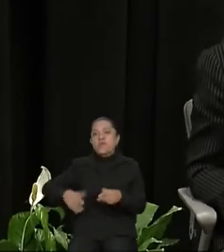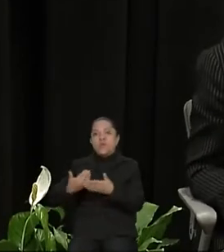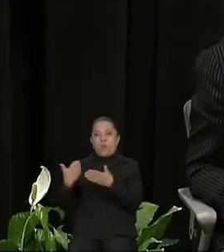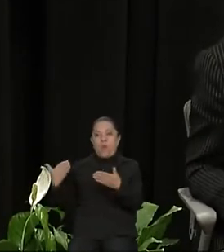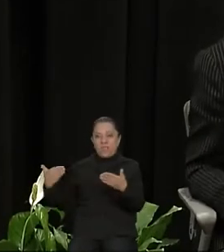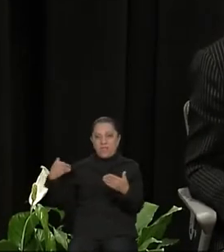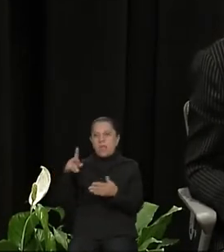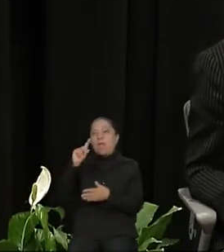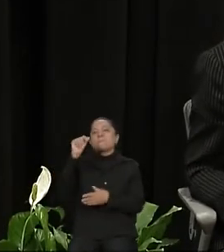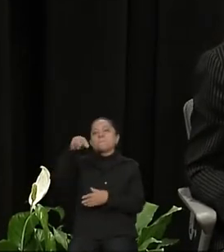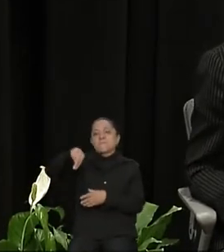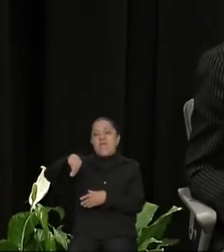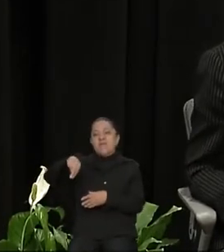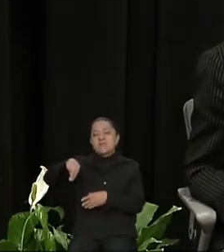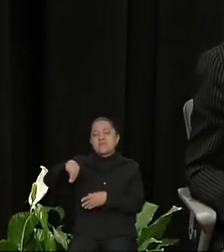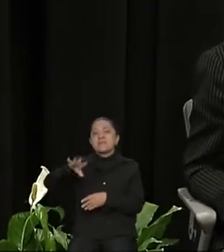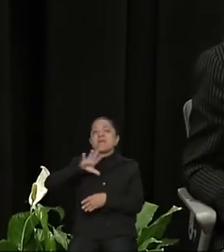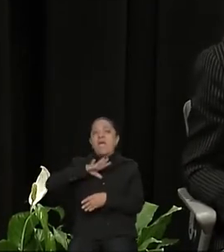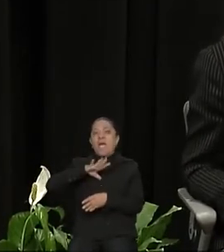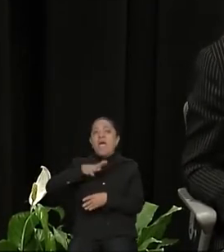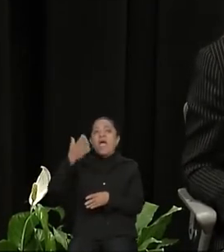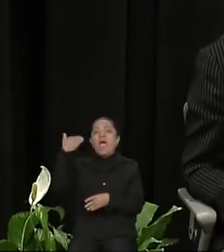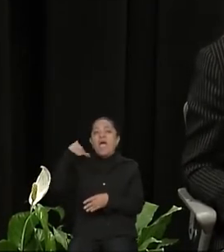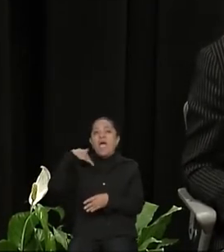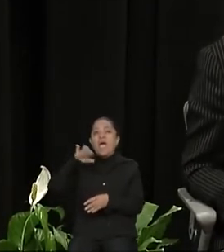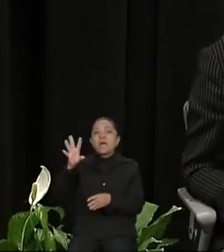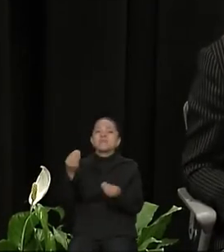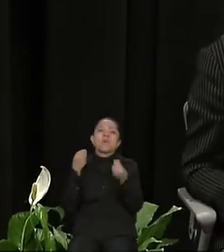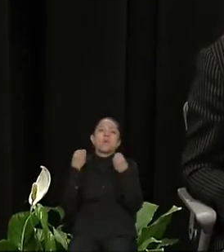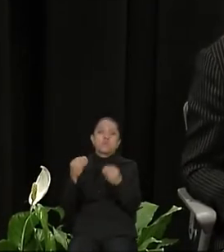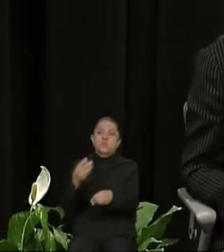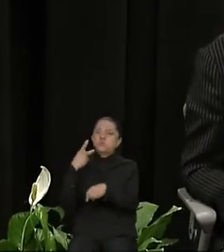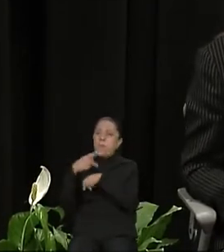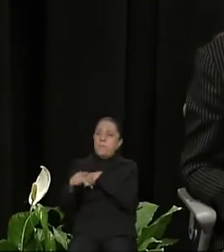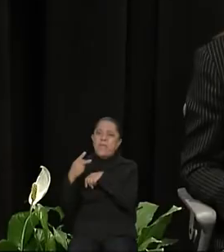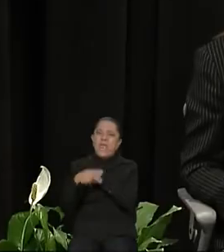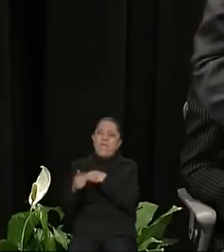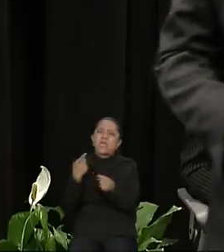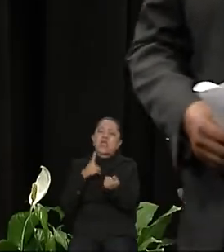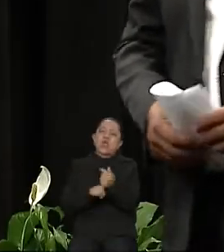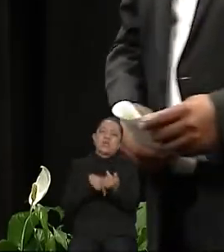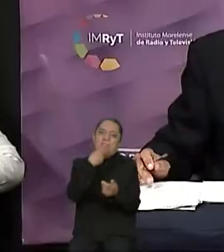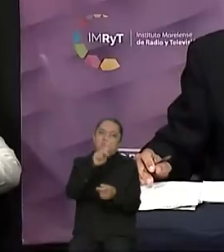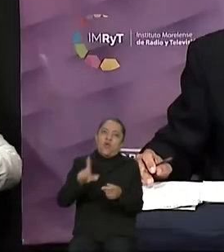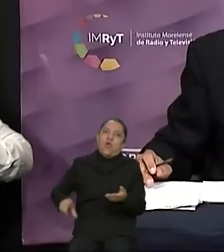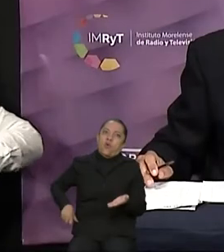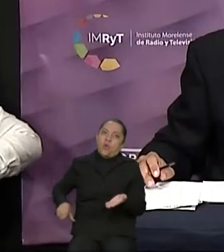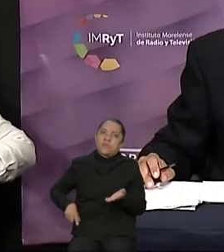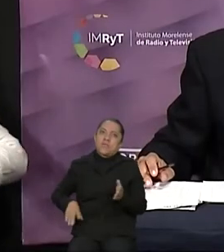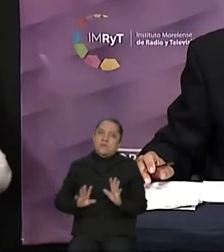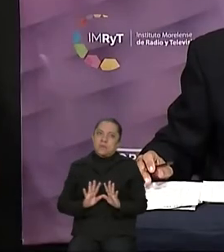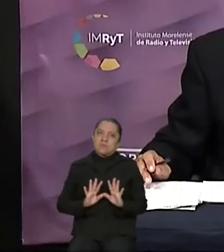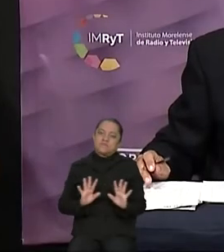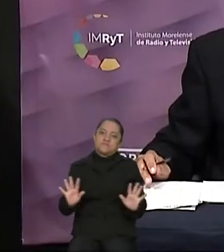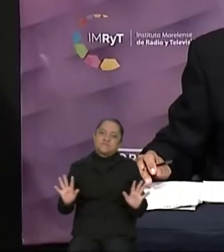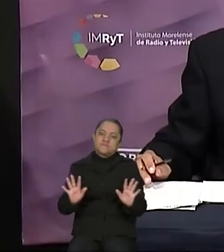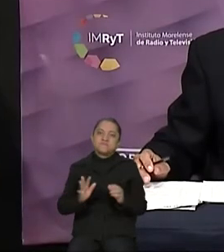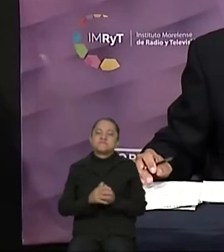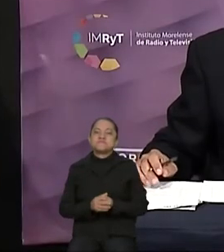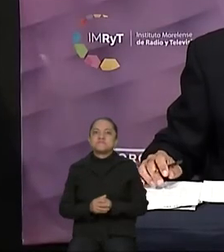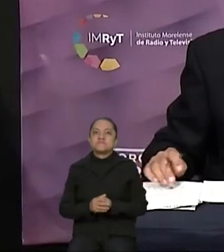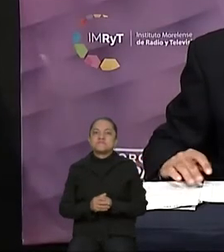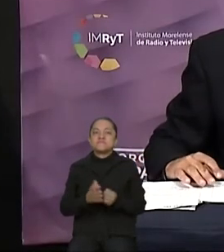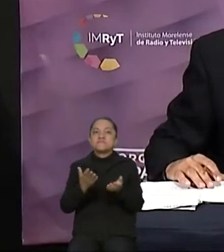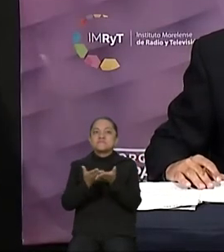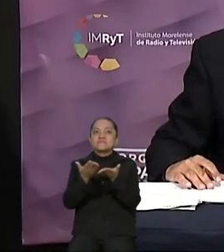existía alta inseguridad dentro de su gobierno. Gracias, candidato. Vamos ahora con la réplica